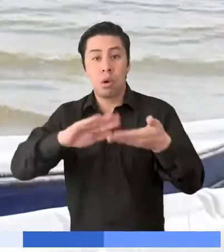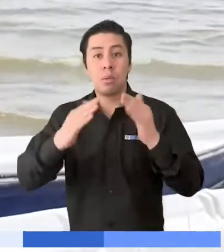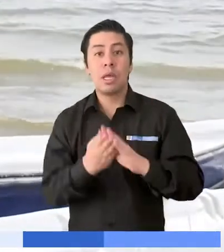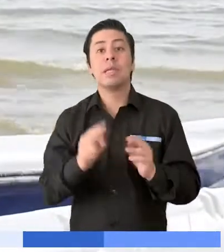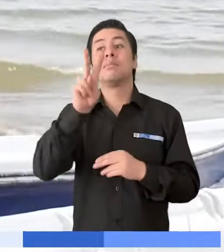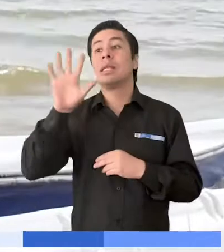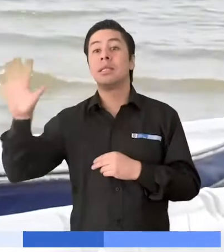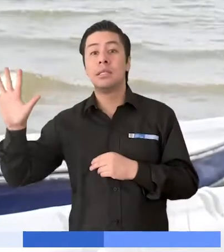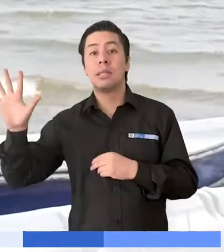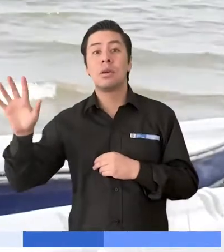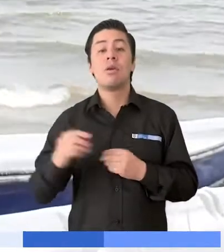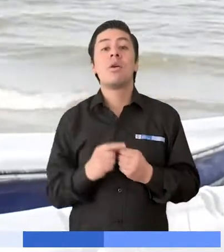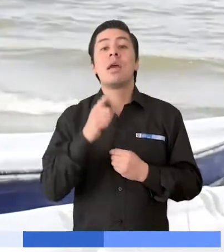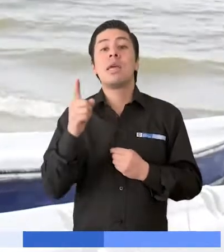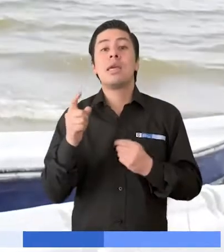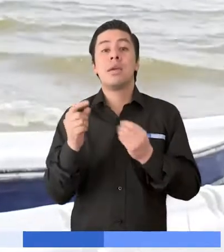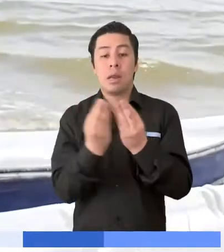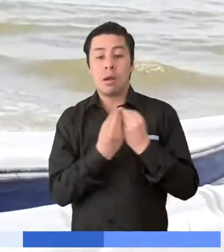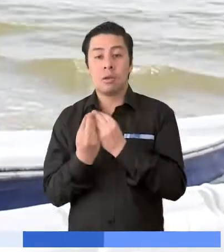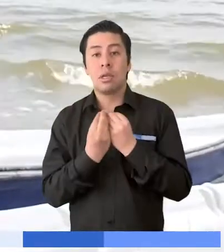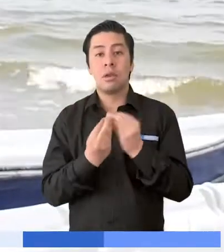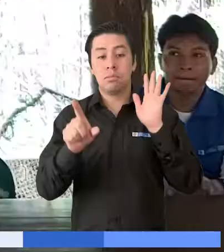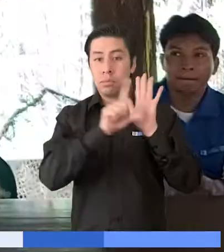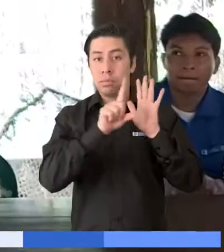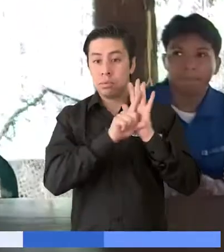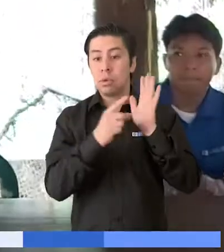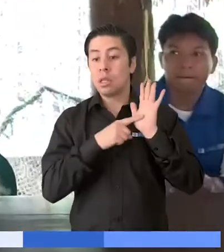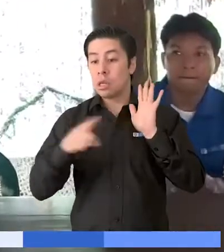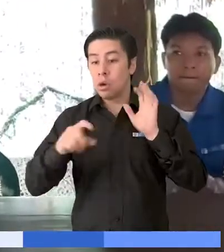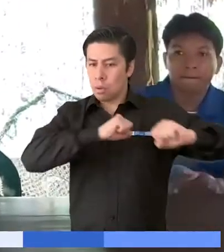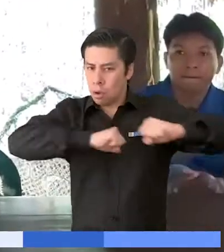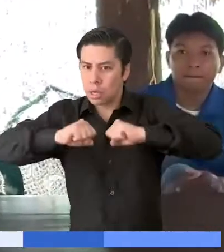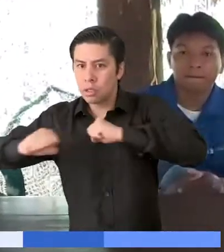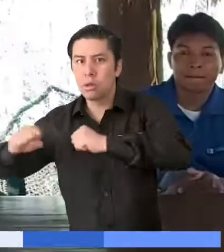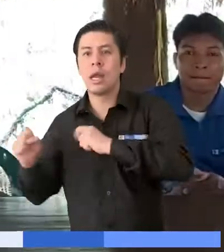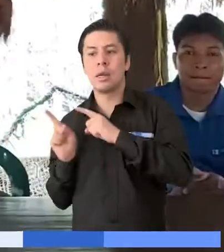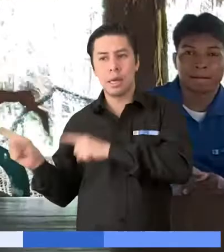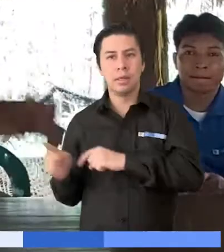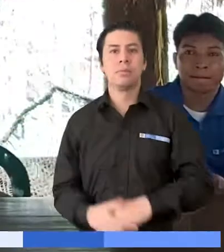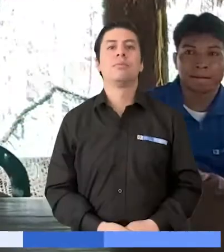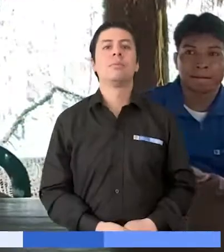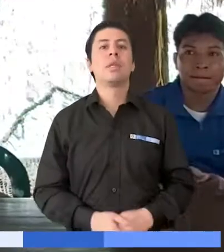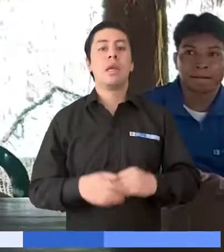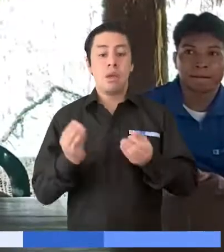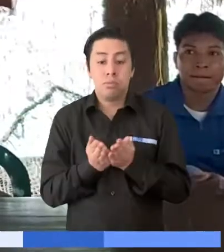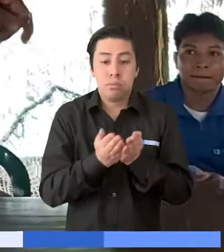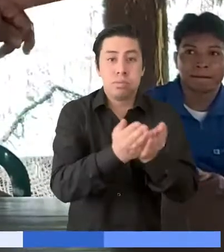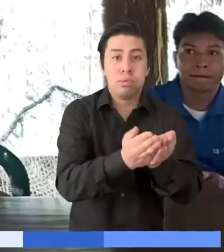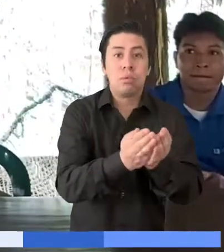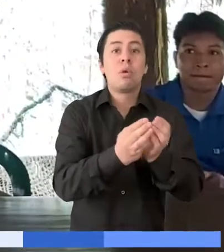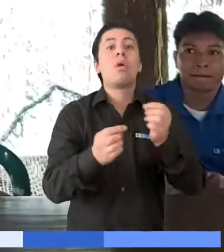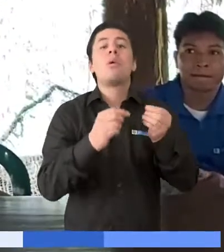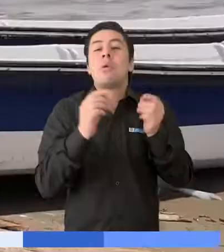Asamblea dio un mandato a la Junta Directiva, al representante legal de gestionar. Este medio de transporte sirve como protección colectiva